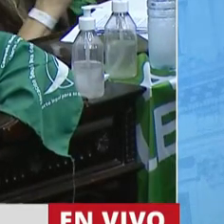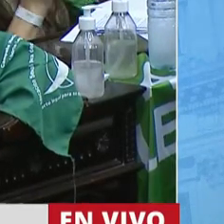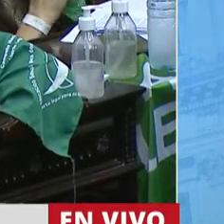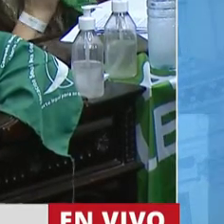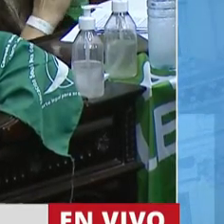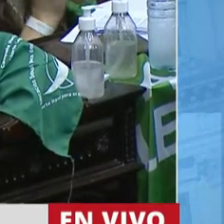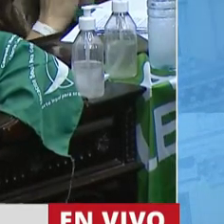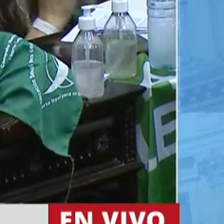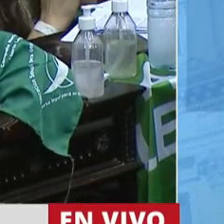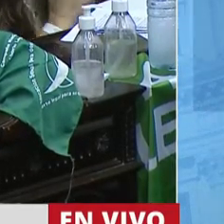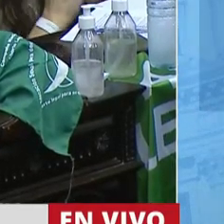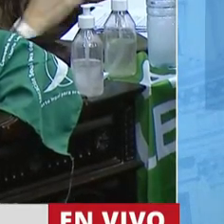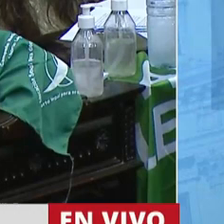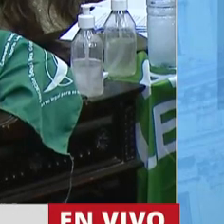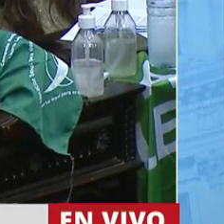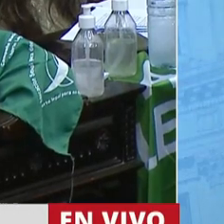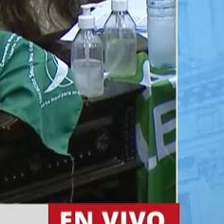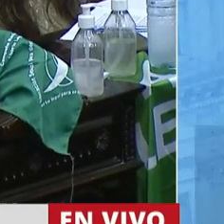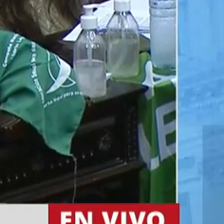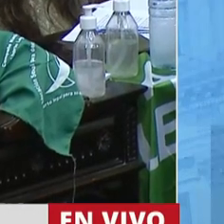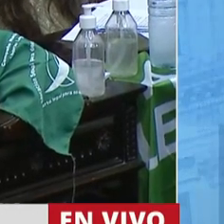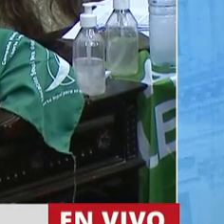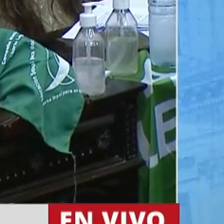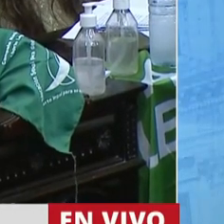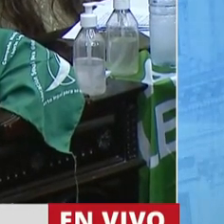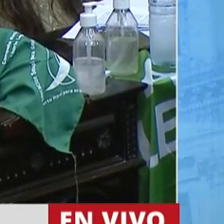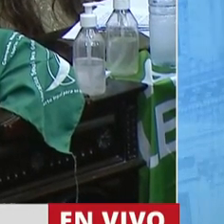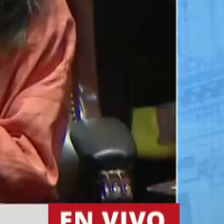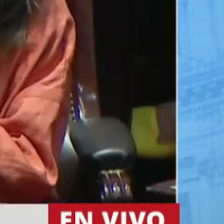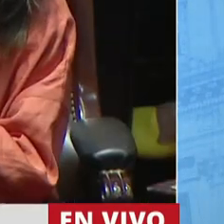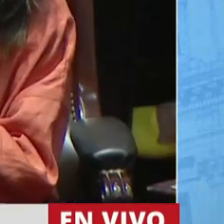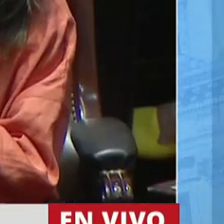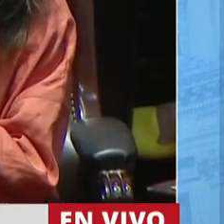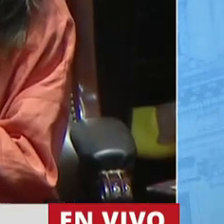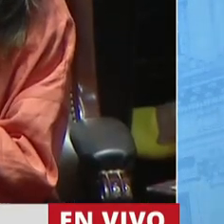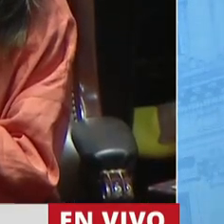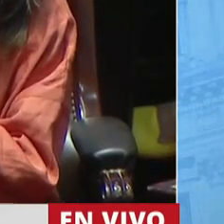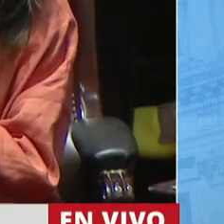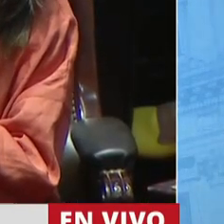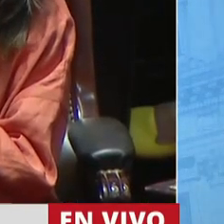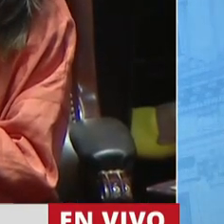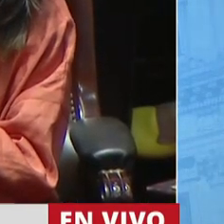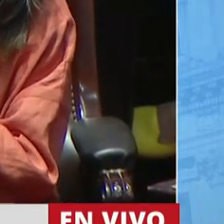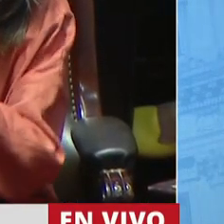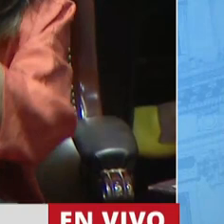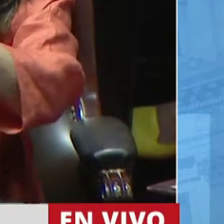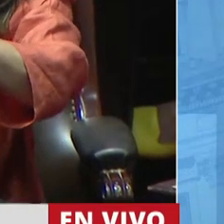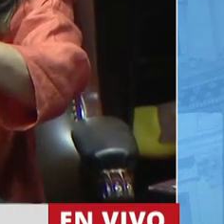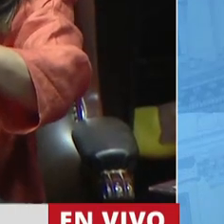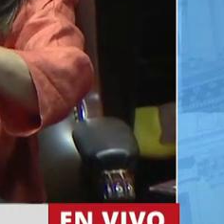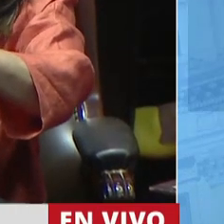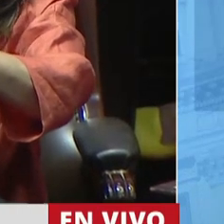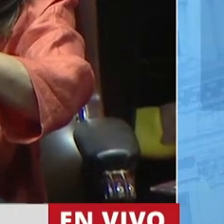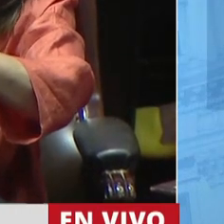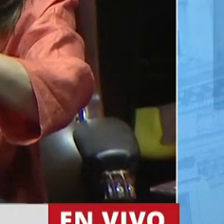Porque es verdad que se discutió en el año 2018, pero nuestro presidente tomó el tema como una política